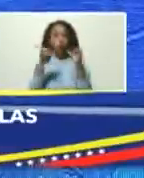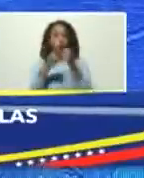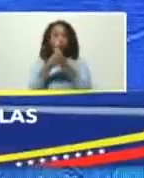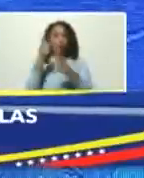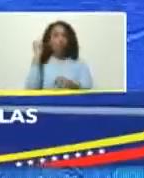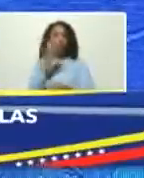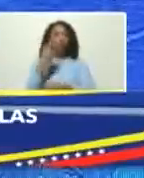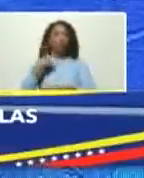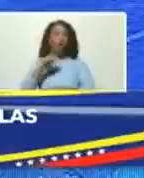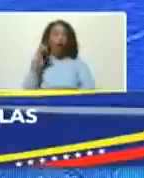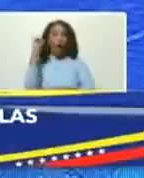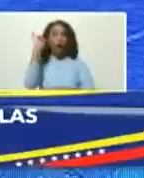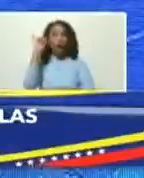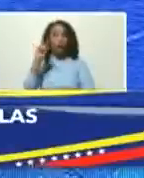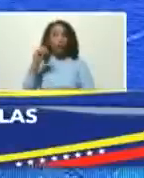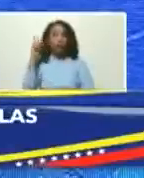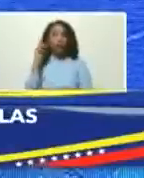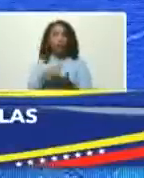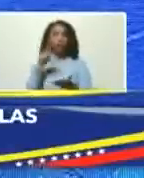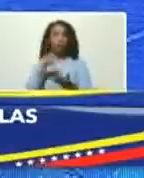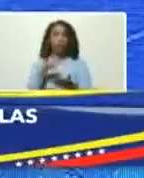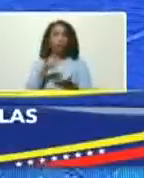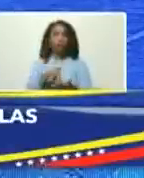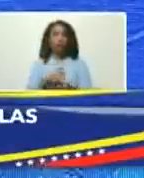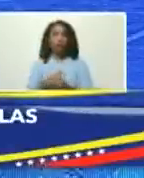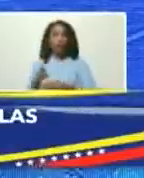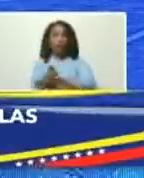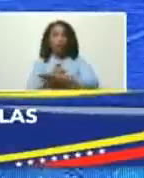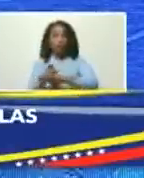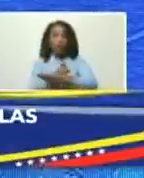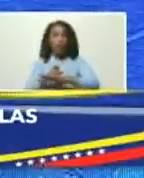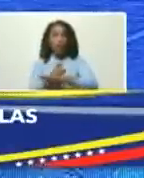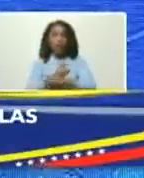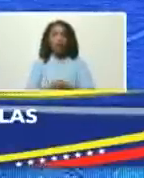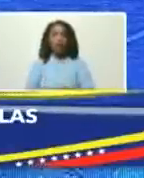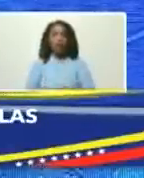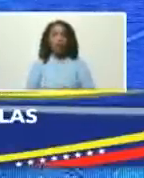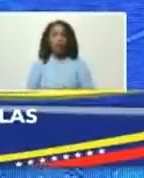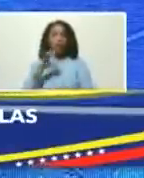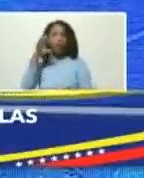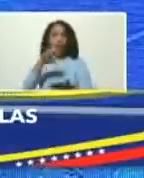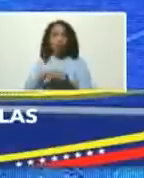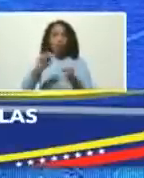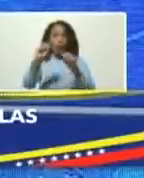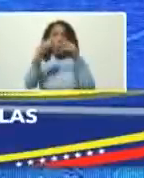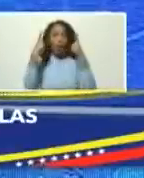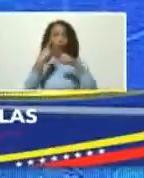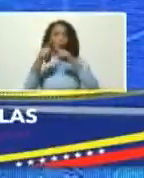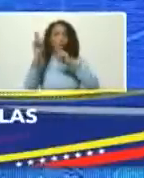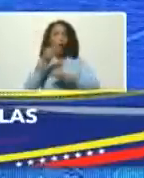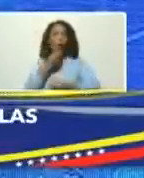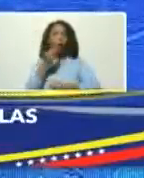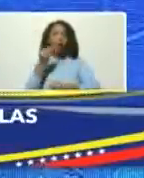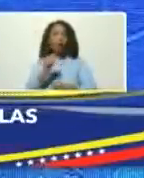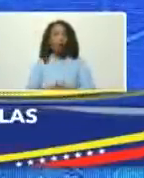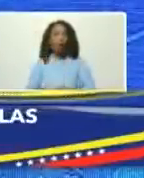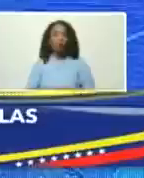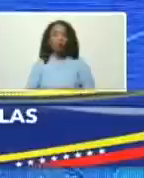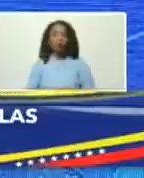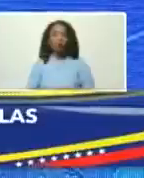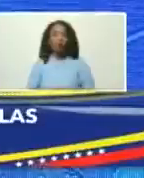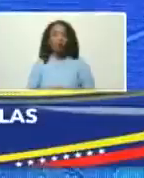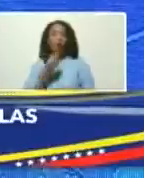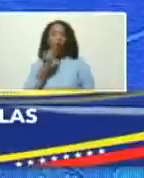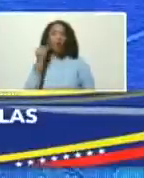tener y bueno tenemos aquí también presente al gobernador del estado La Guaira otro joven la